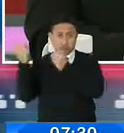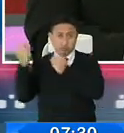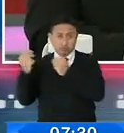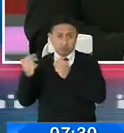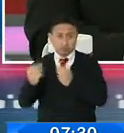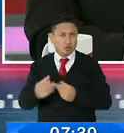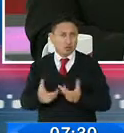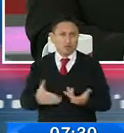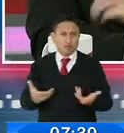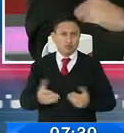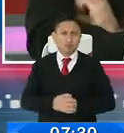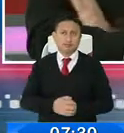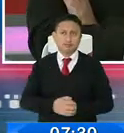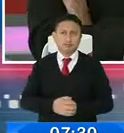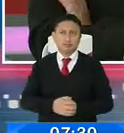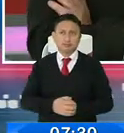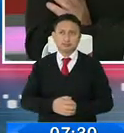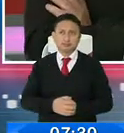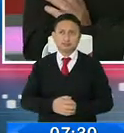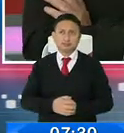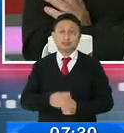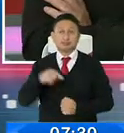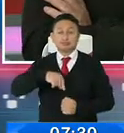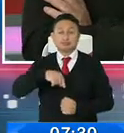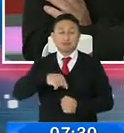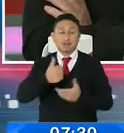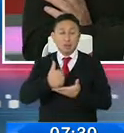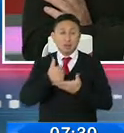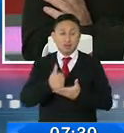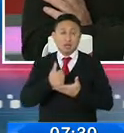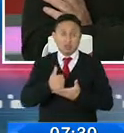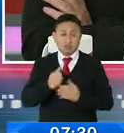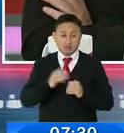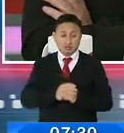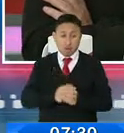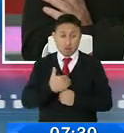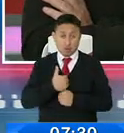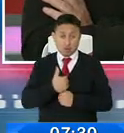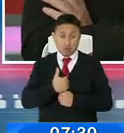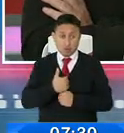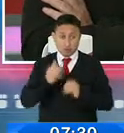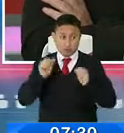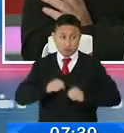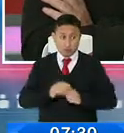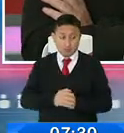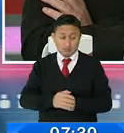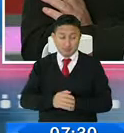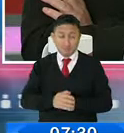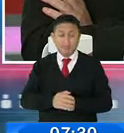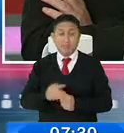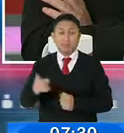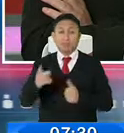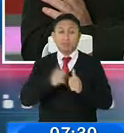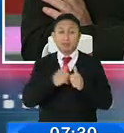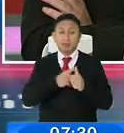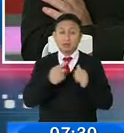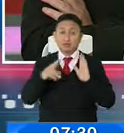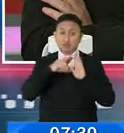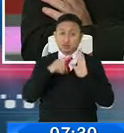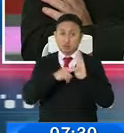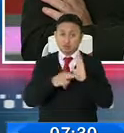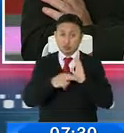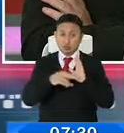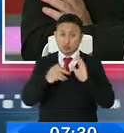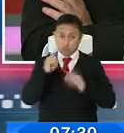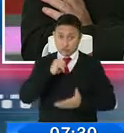Bueno, justamente lo que menciona estos beneficios, es que para acogerse al mismo, pues deben cumplir ciertos parámetros.